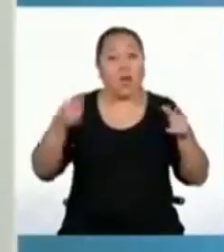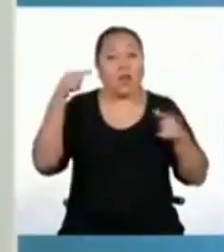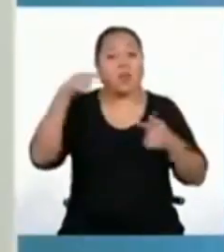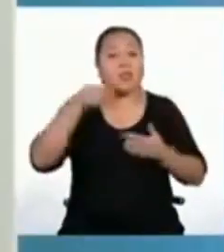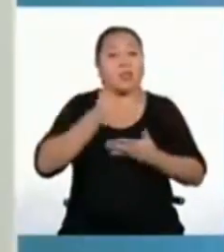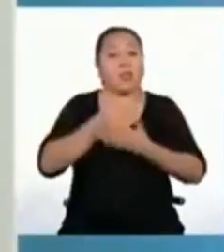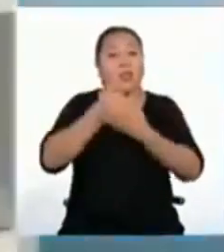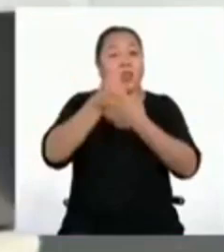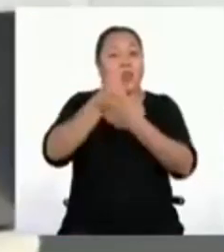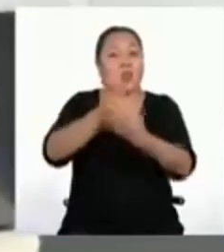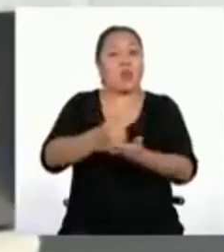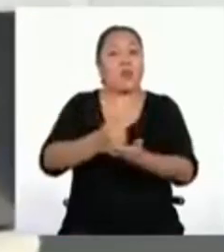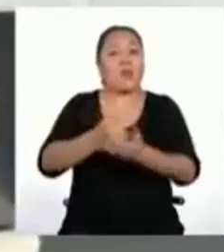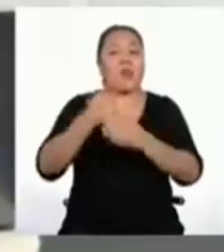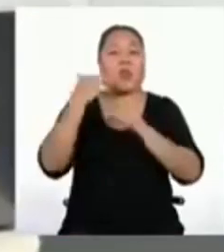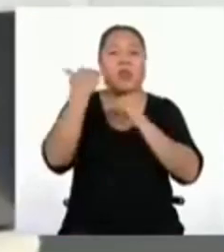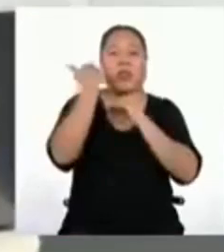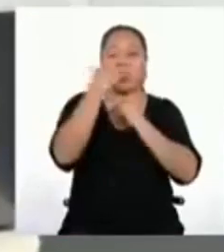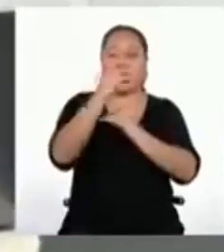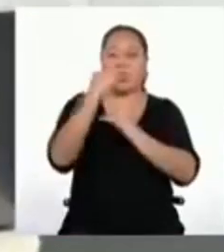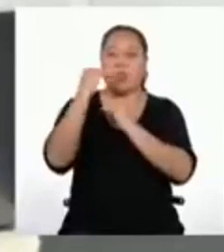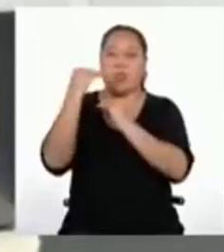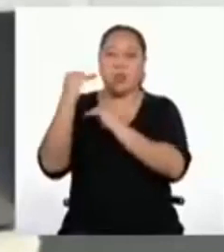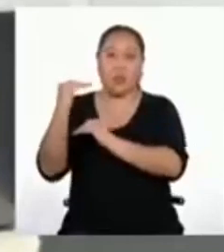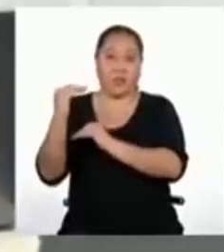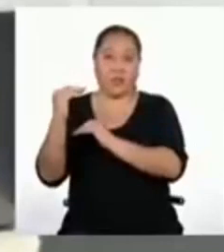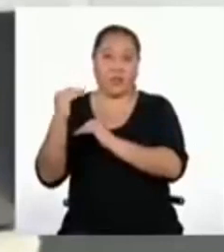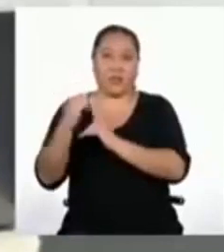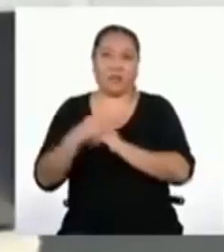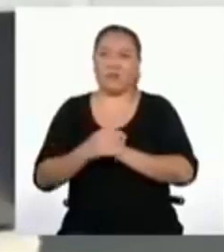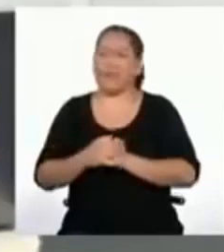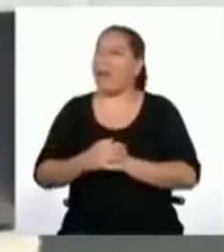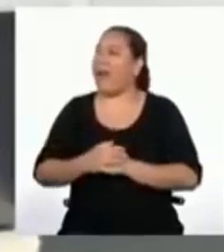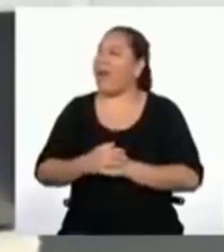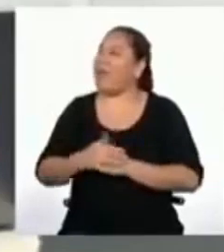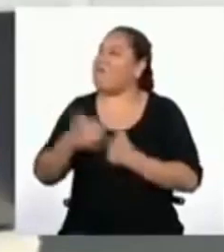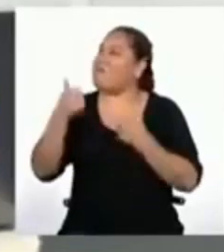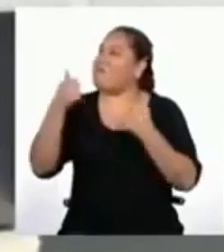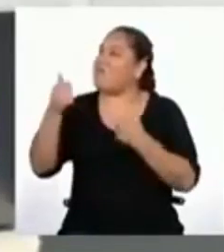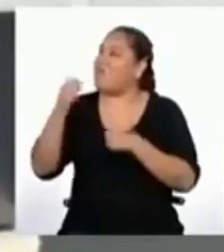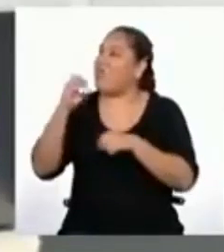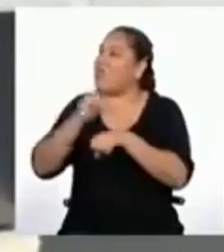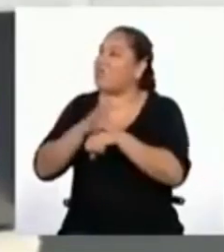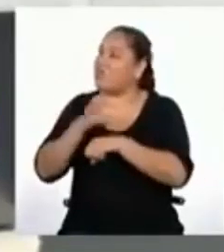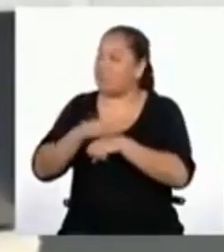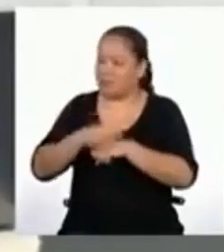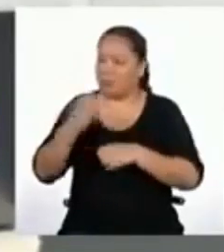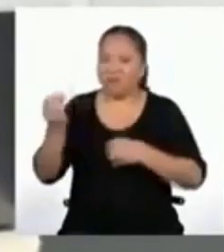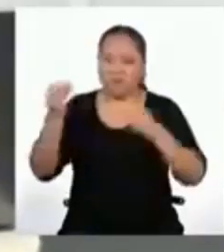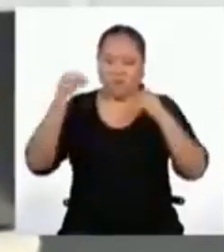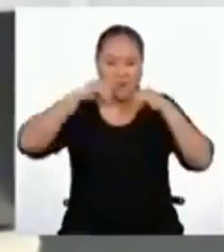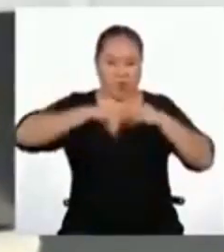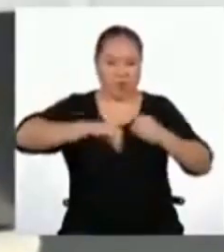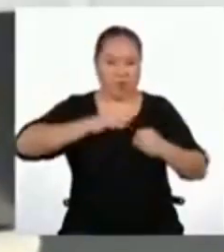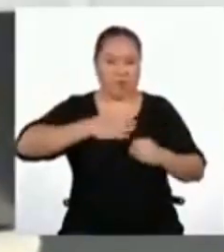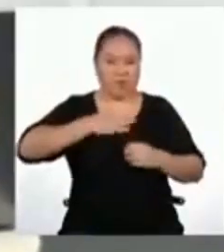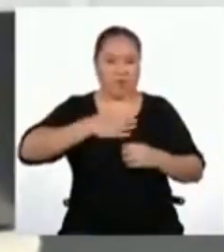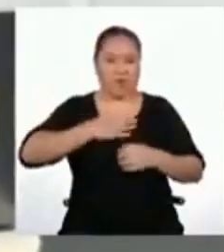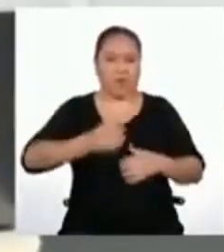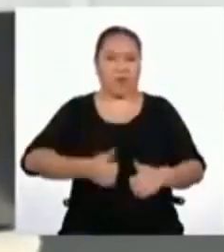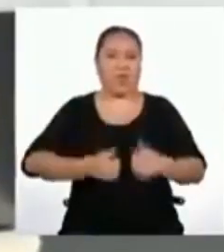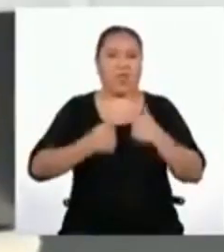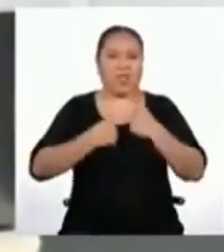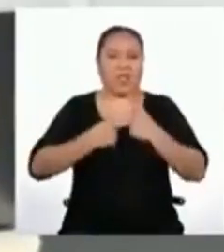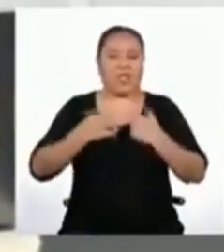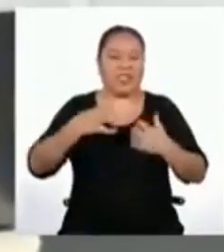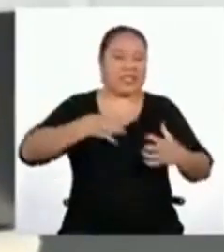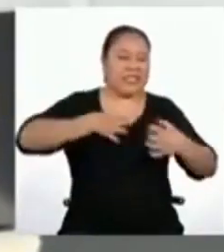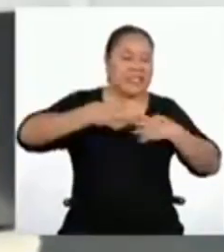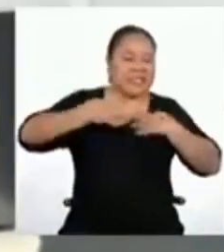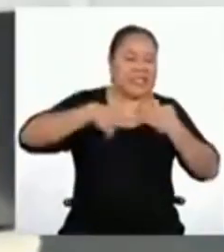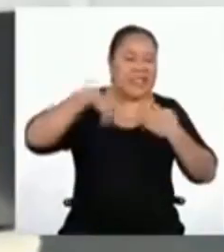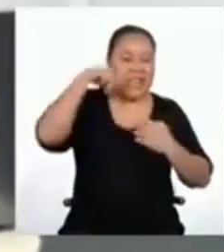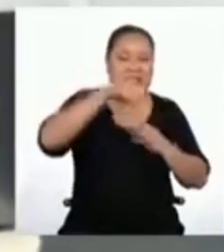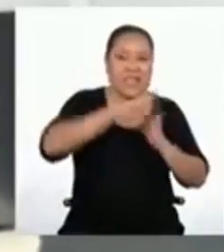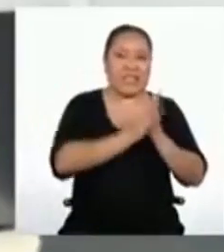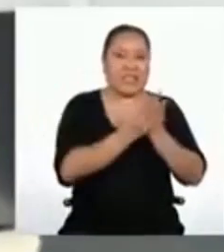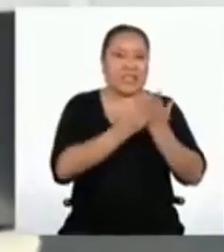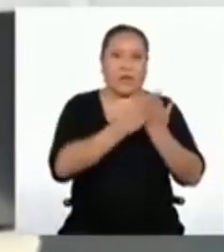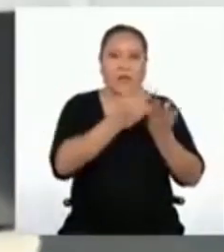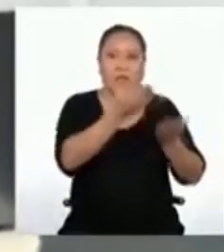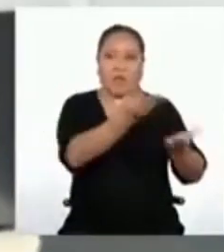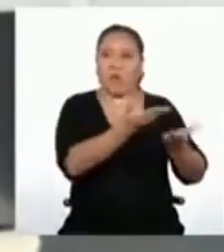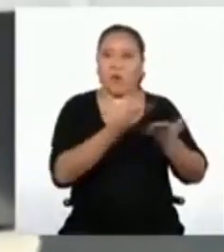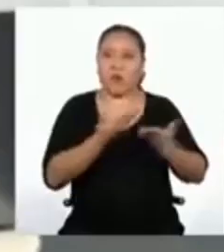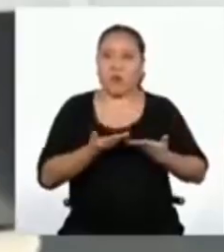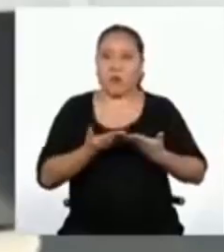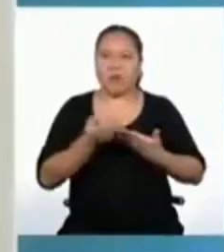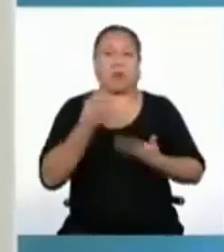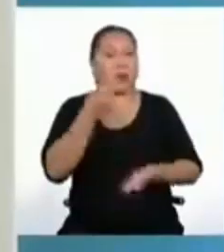para poner límites. ¡Súper consejo! Lo voy a aplicar en mi vida, especialmente en la queja que voy a hacer por lo del libro que no me